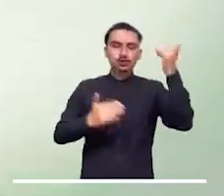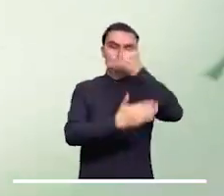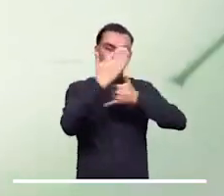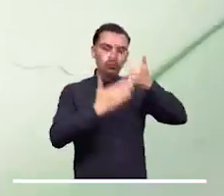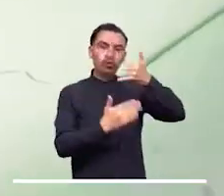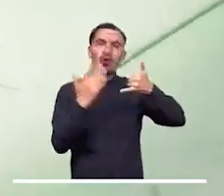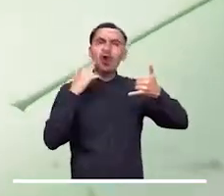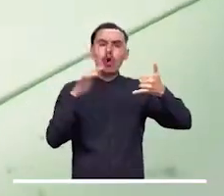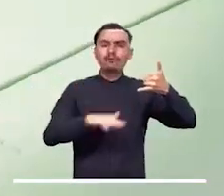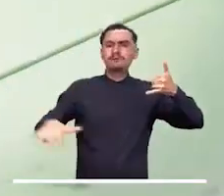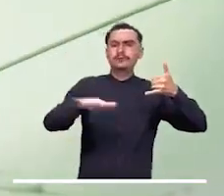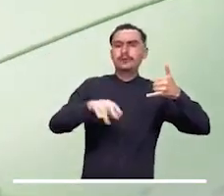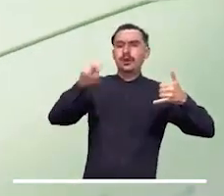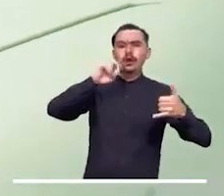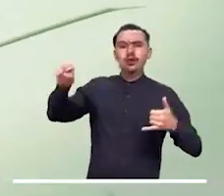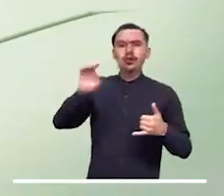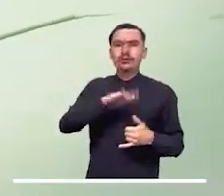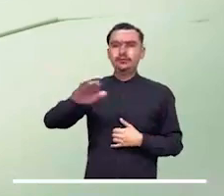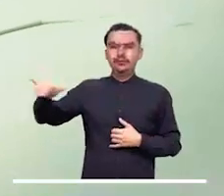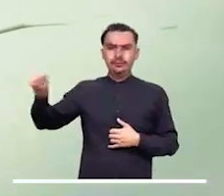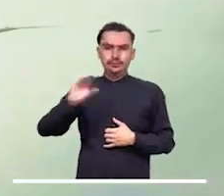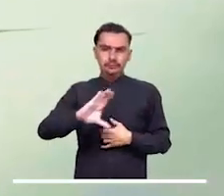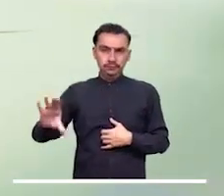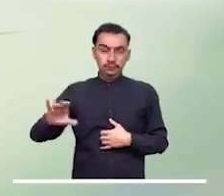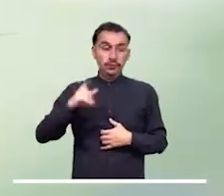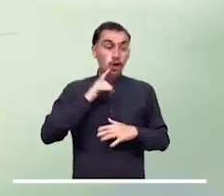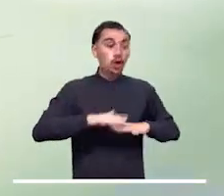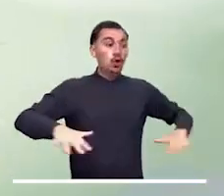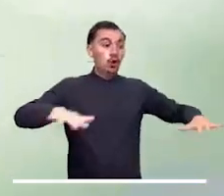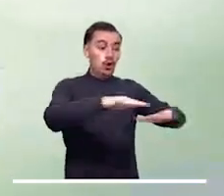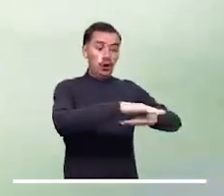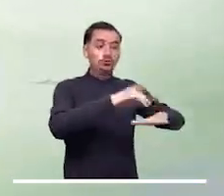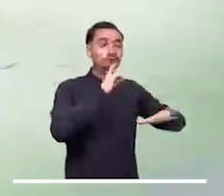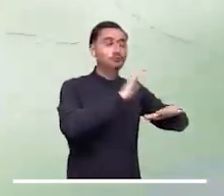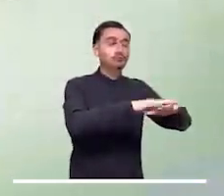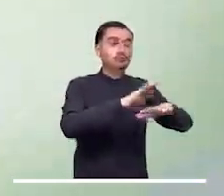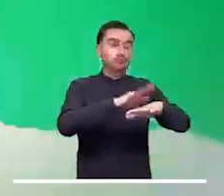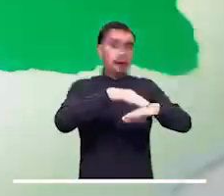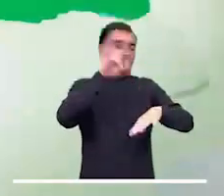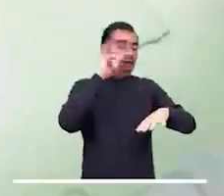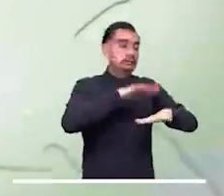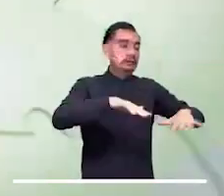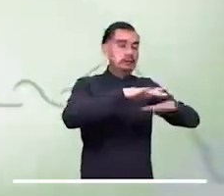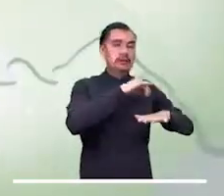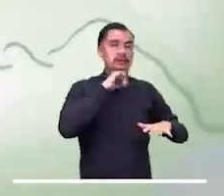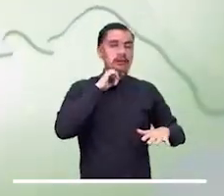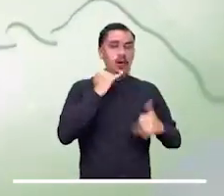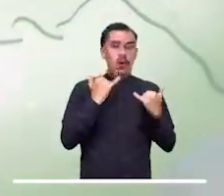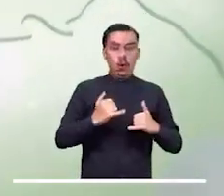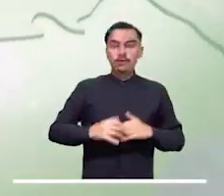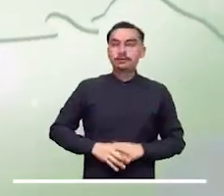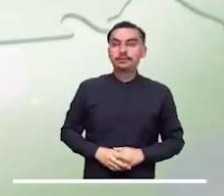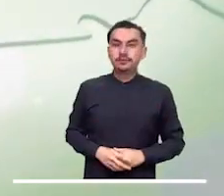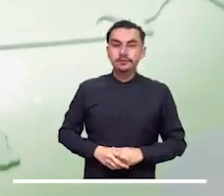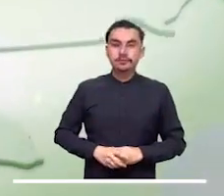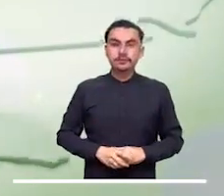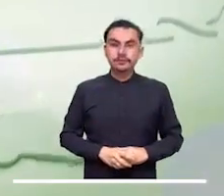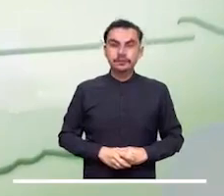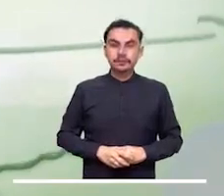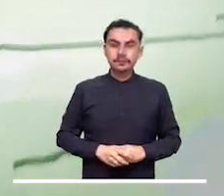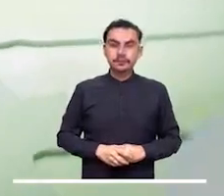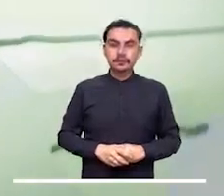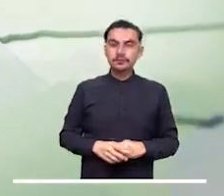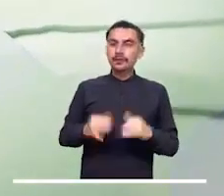Antioquia, oriente y occidente de Santander y Risaralda, Tolima y oriente y sur de Boyacá y de Cundinamarca.